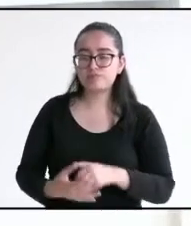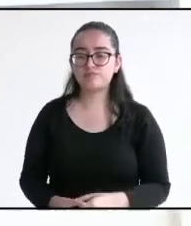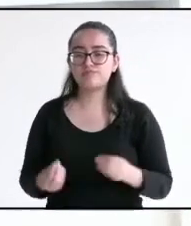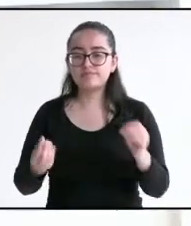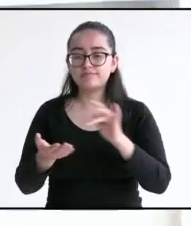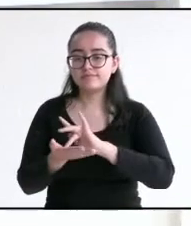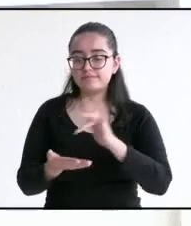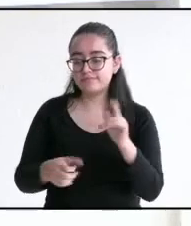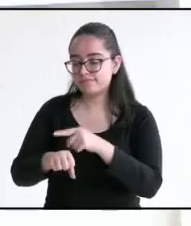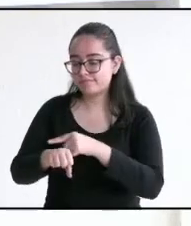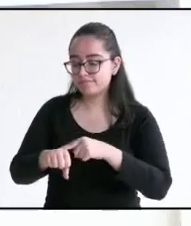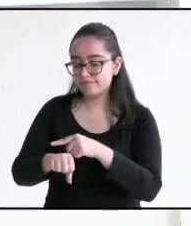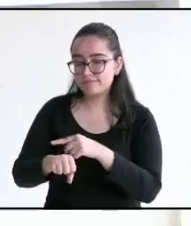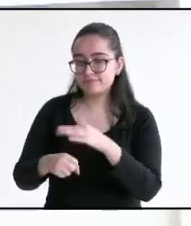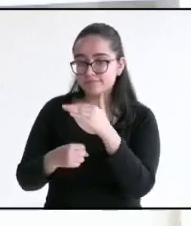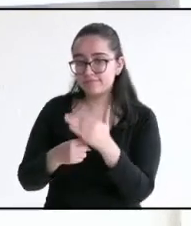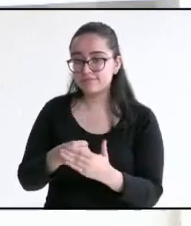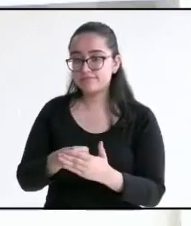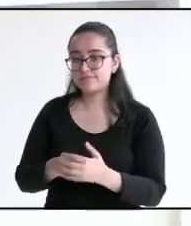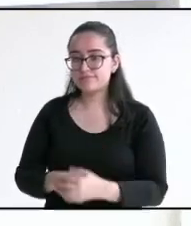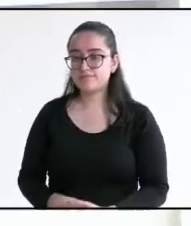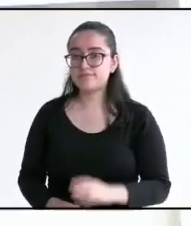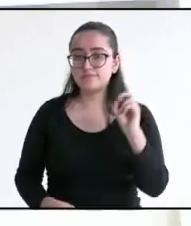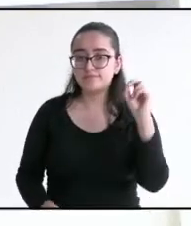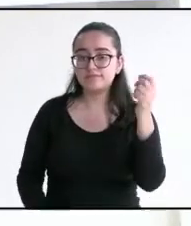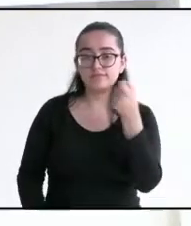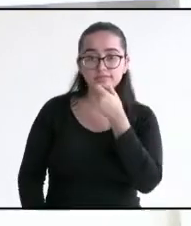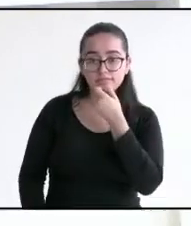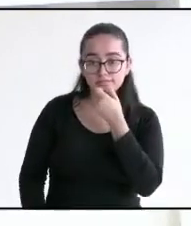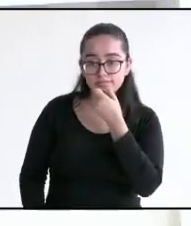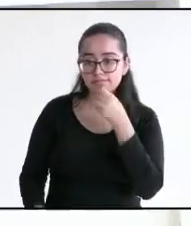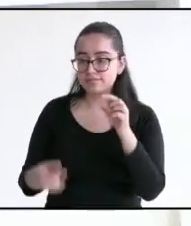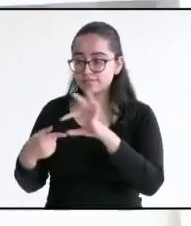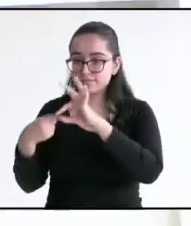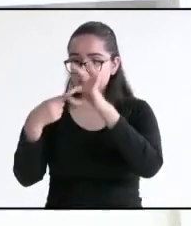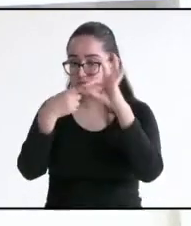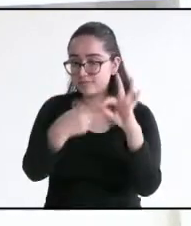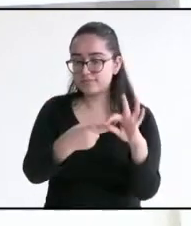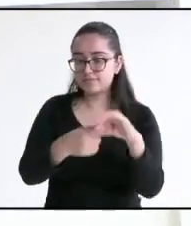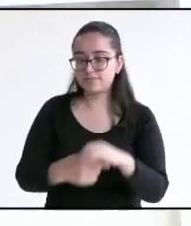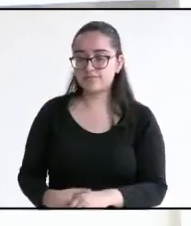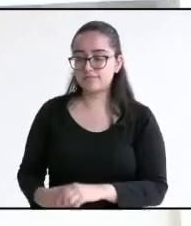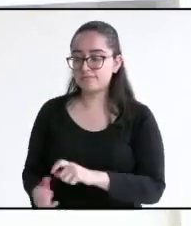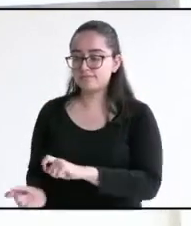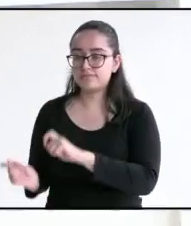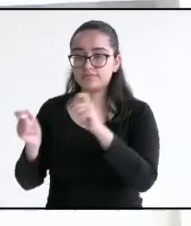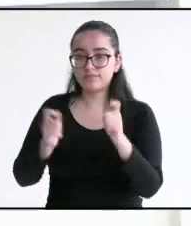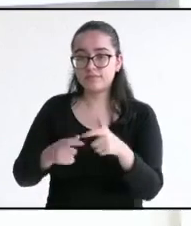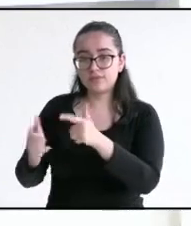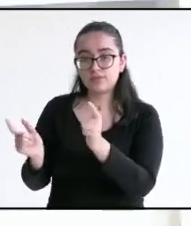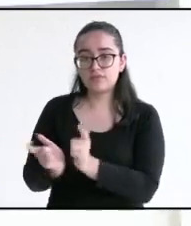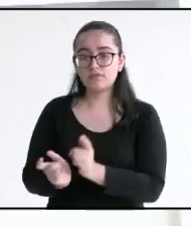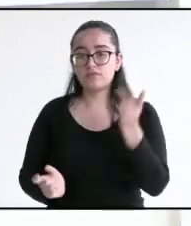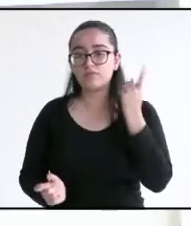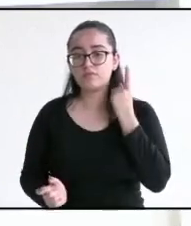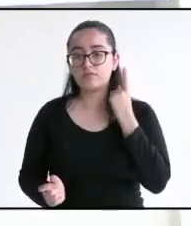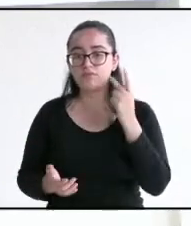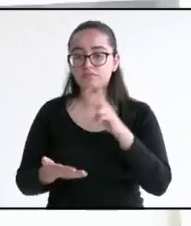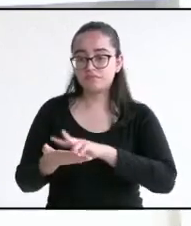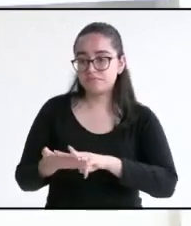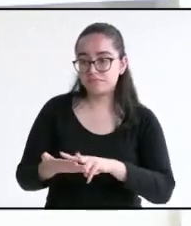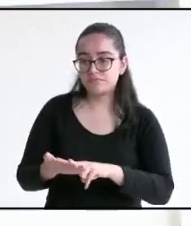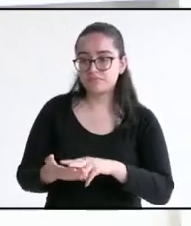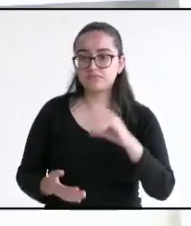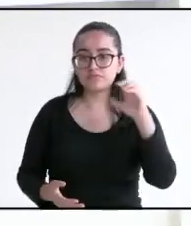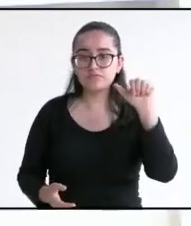candidato. Se le terminó su tiempo. Les recuerdo que tienen 30 segundos para su presentación. Ahora vamos con el candidato del Partido Verde, Carlos